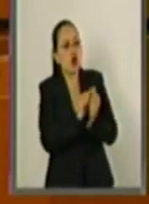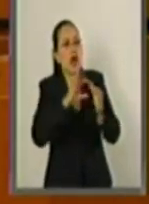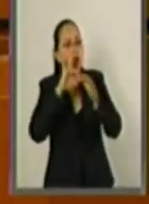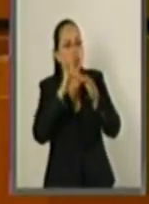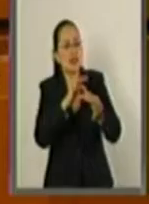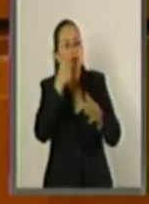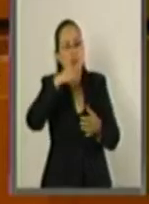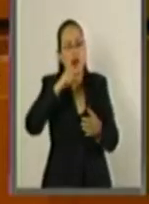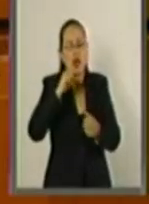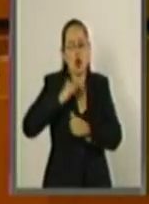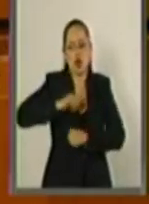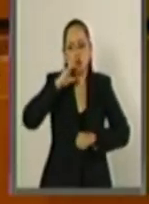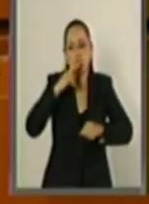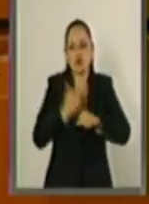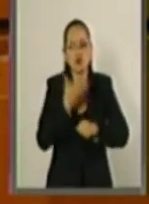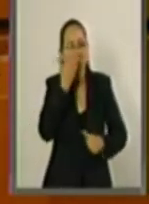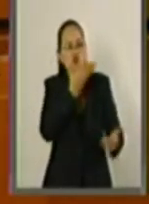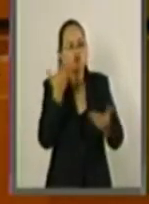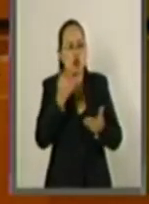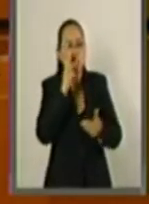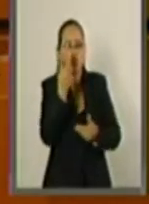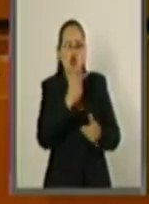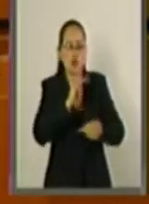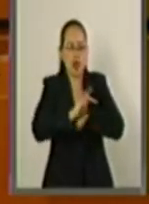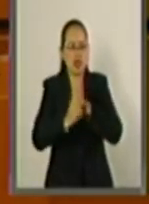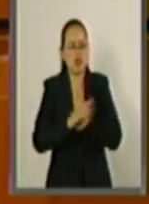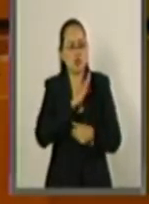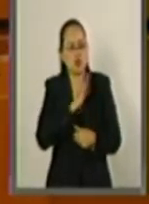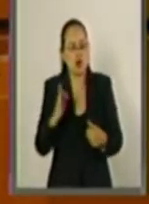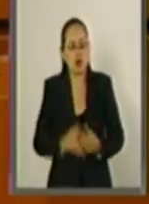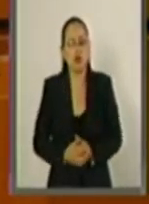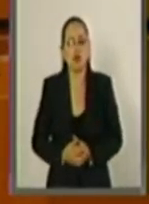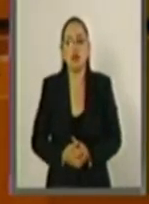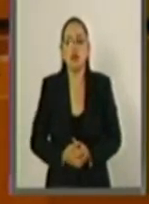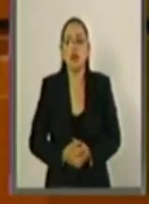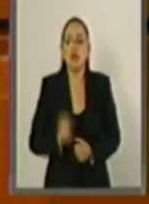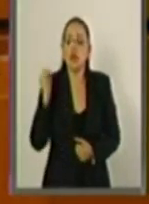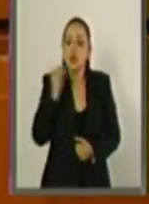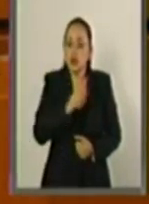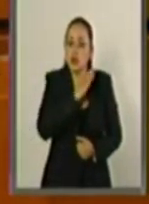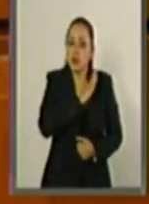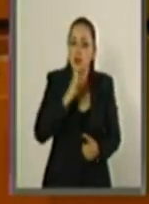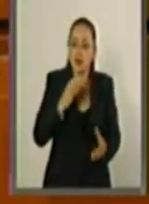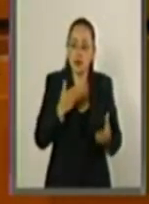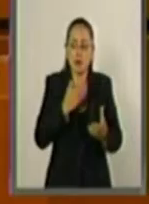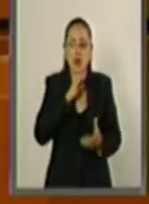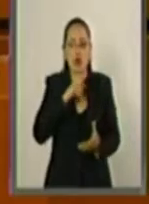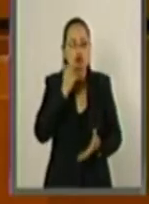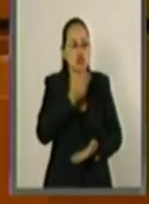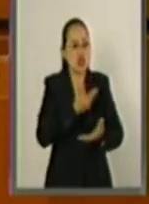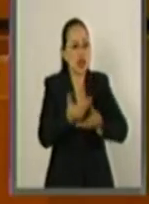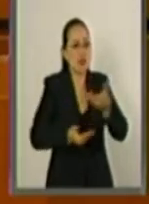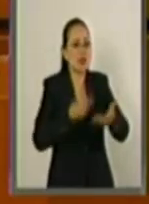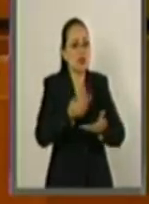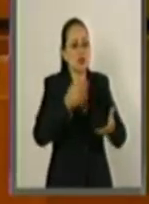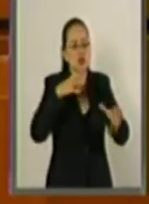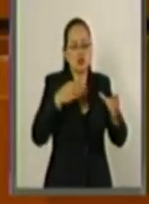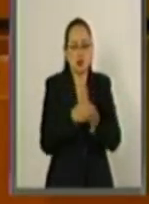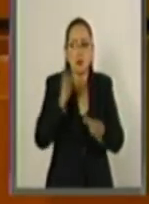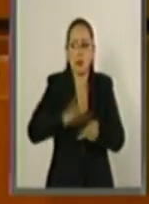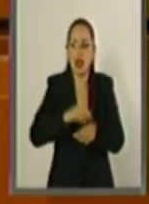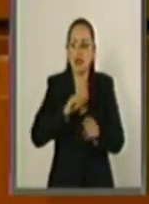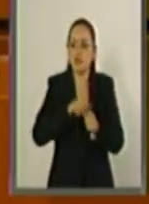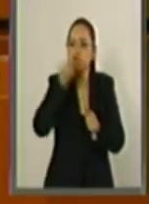competencia respectiva entre ambas naciones. Se permitirá mejorar los servicios al fomentar la existencia de más